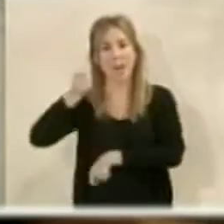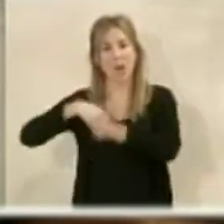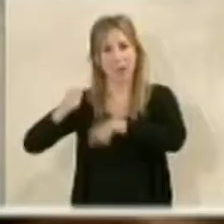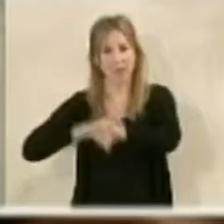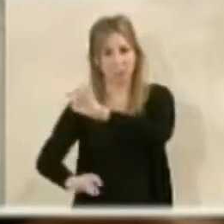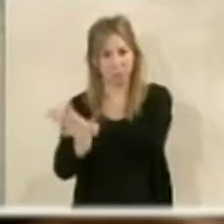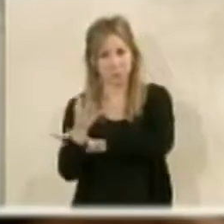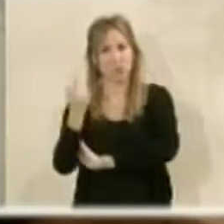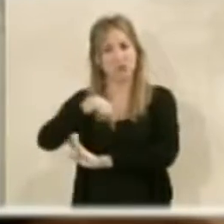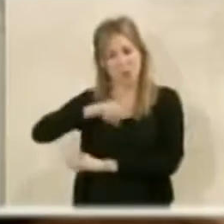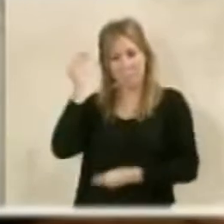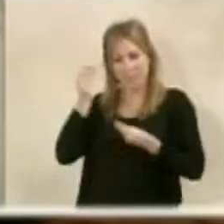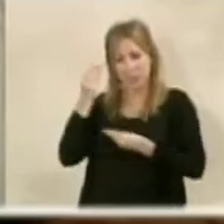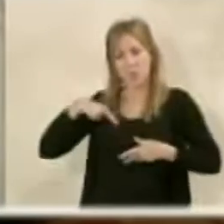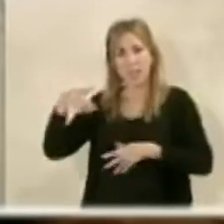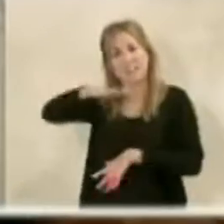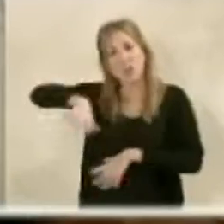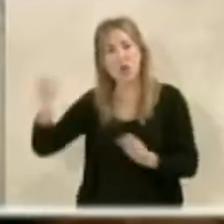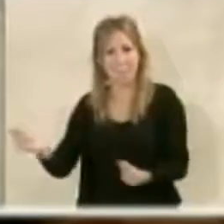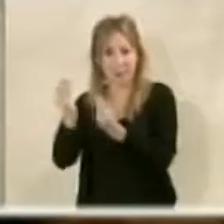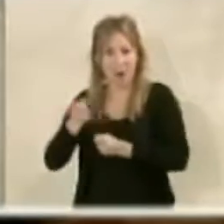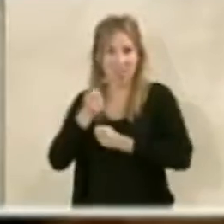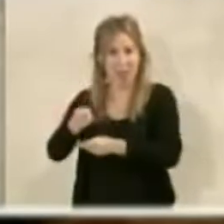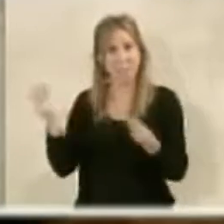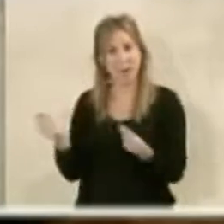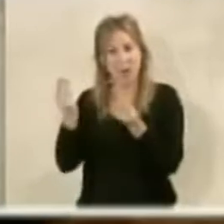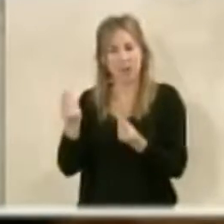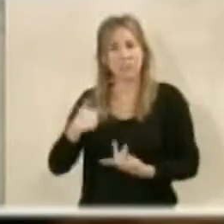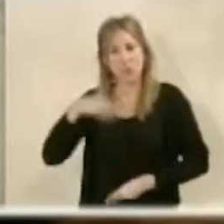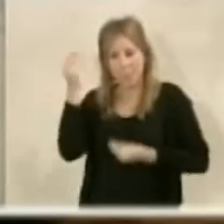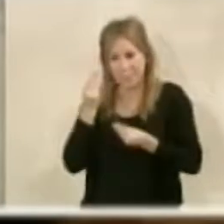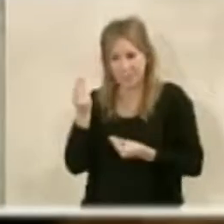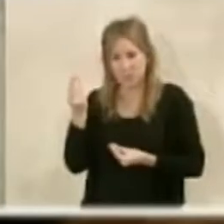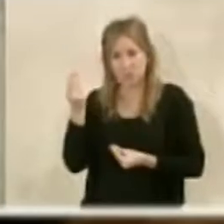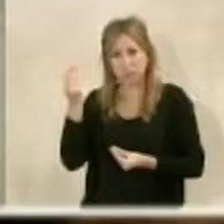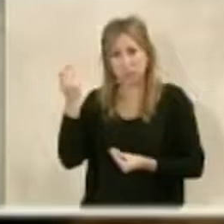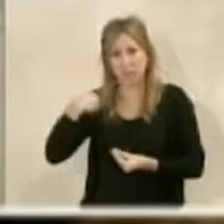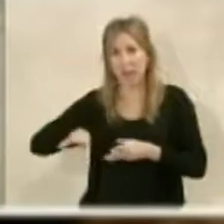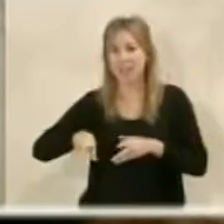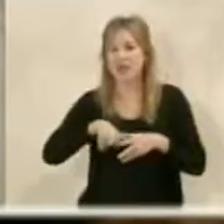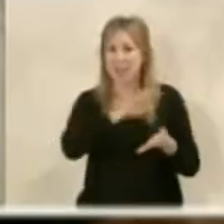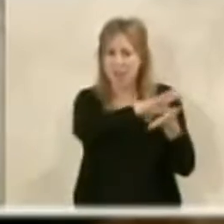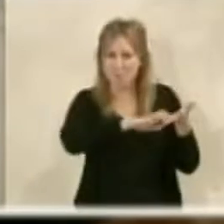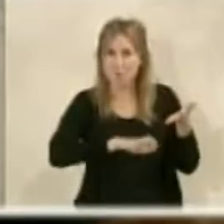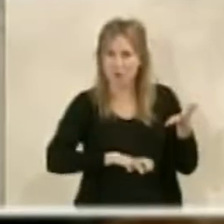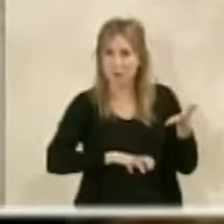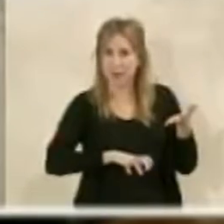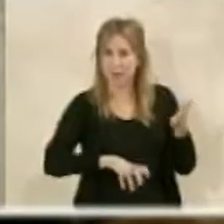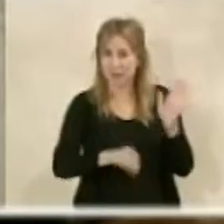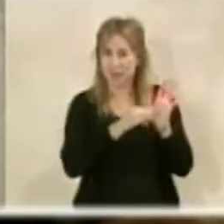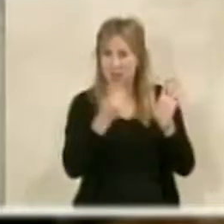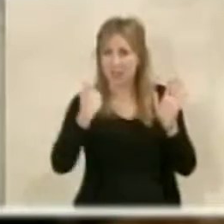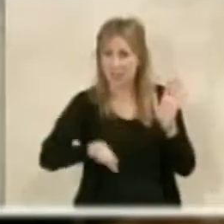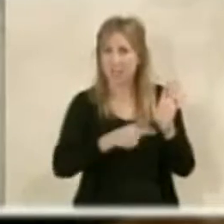una que pensamos nosotros que va a mejorar aquella zona, evidentemente. Yo espero que, igual que se dice en los informes, que la construcción que se haga ahí,